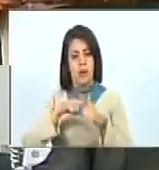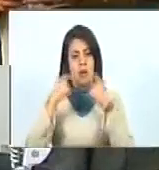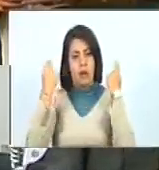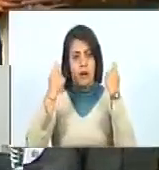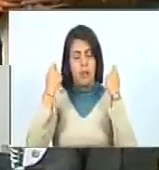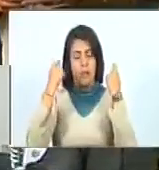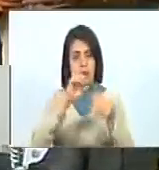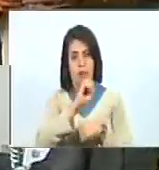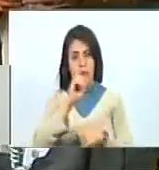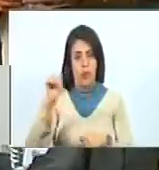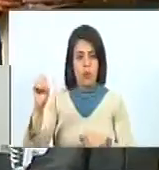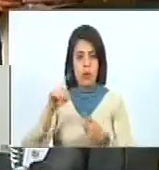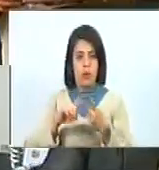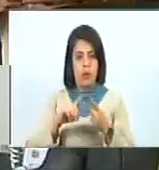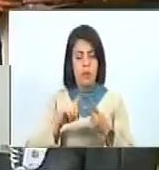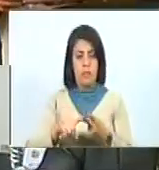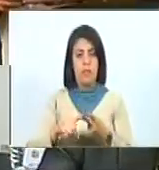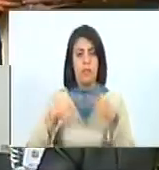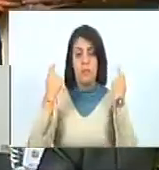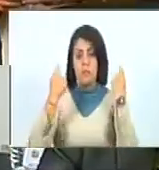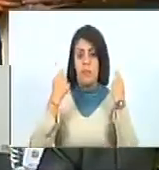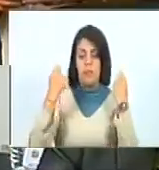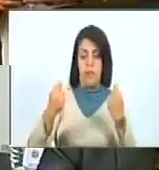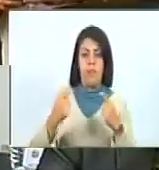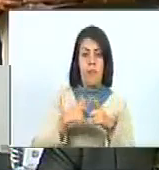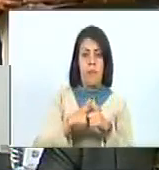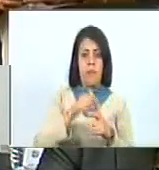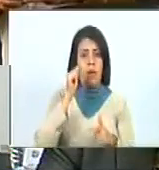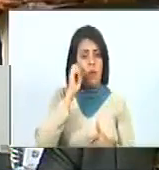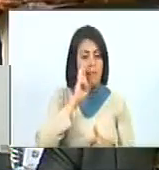de Oriente, con Mariño y en La Grita, con la campaña envirable,